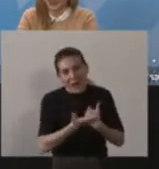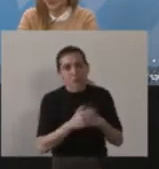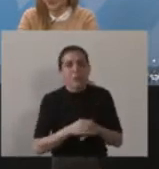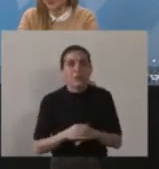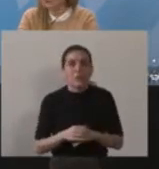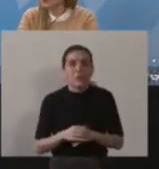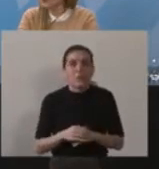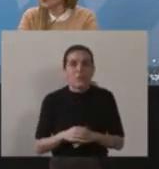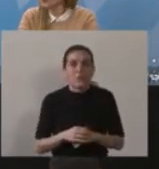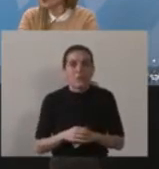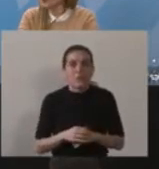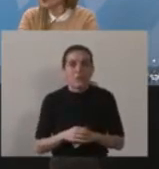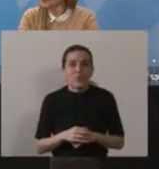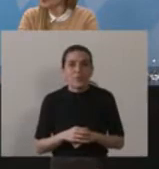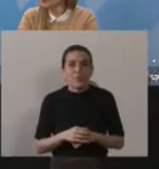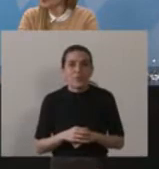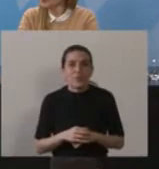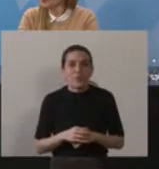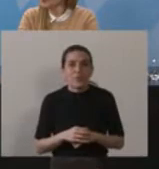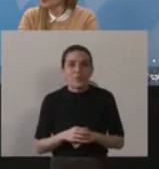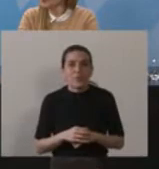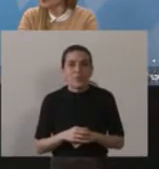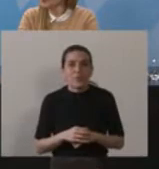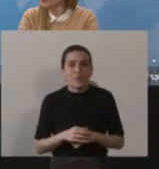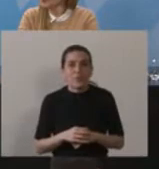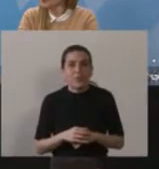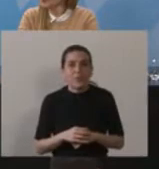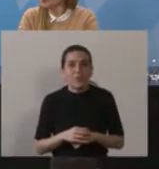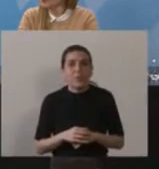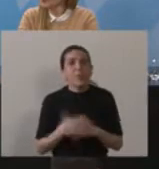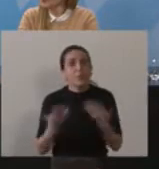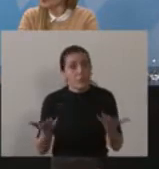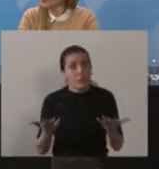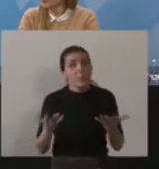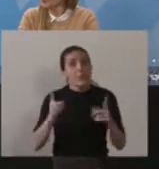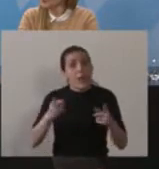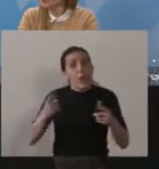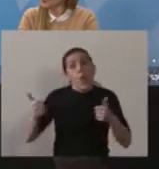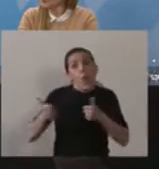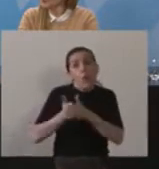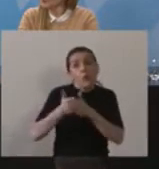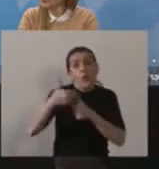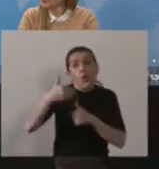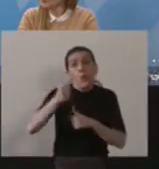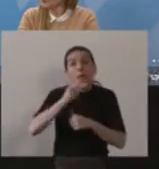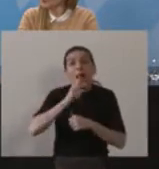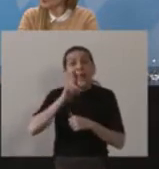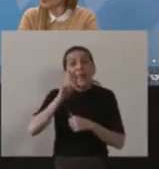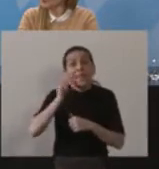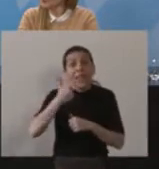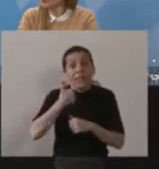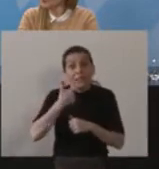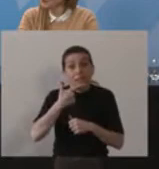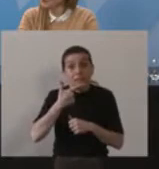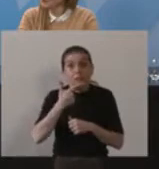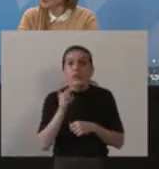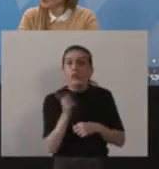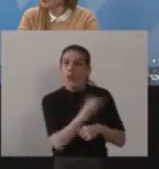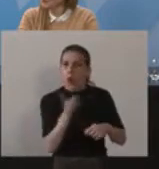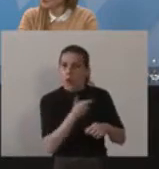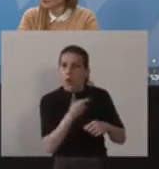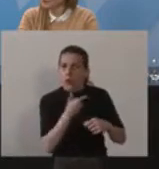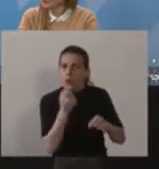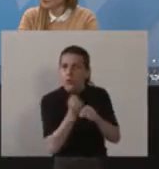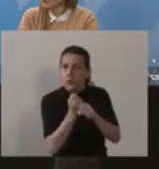y con Matías. Trabajaron entre ellos